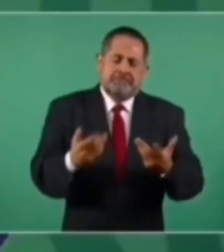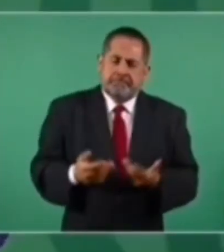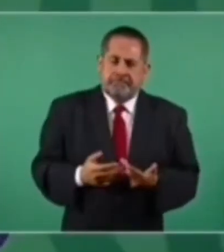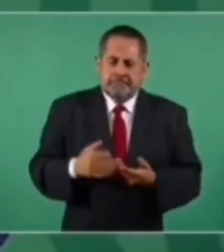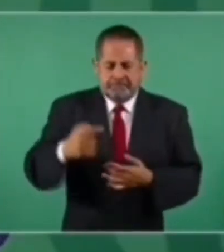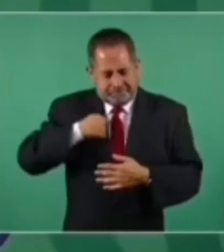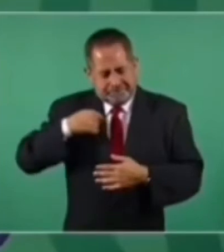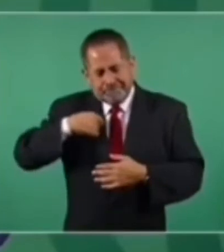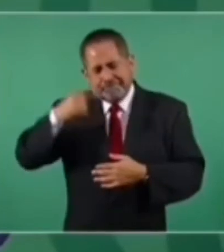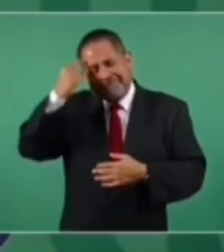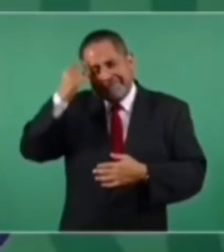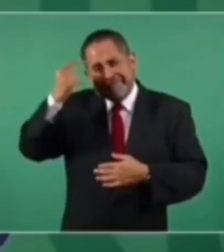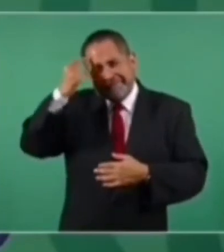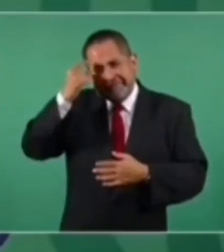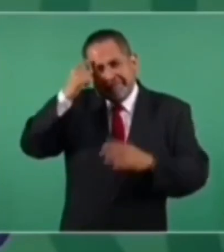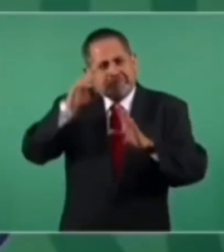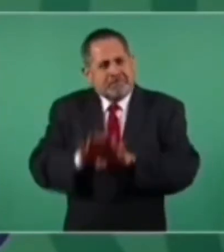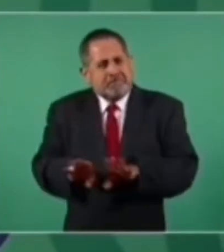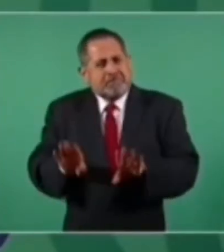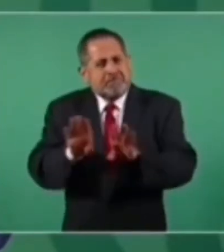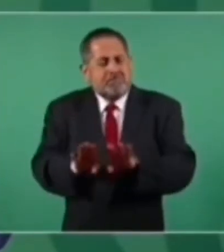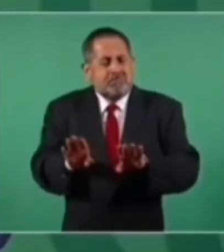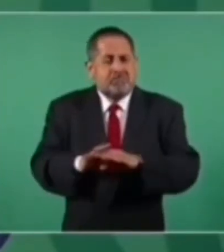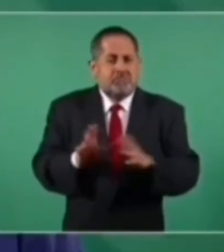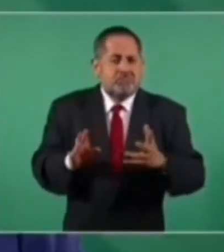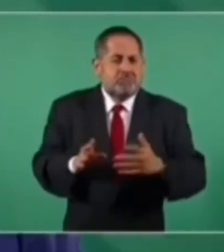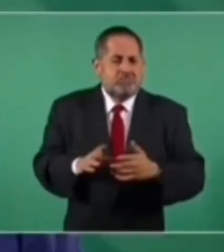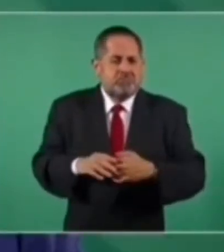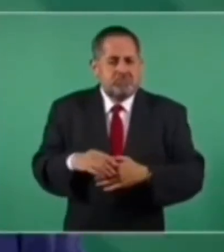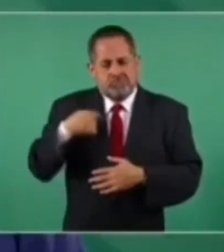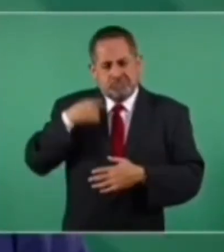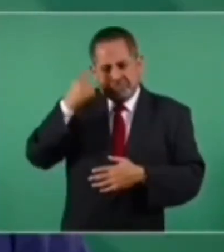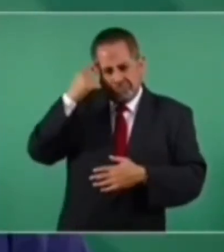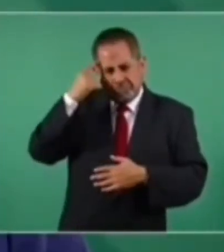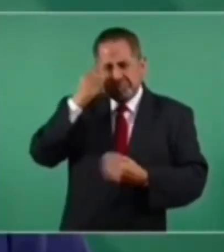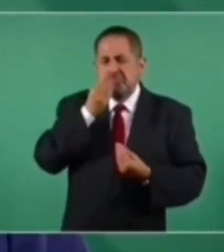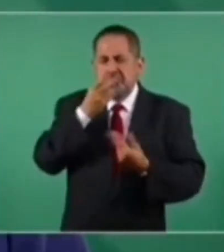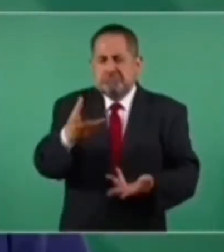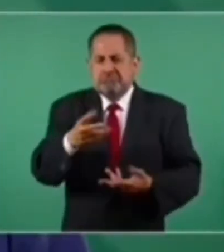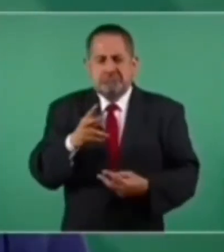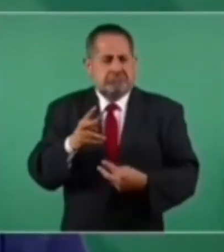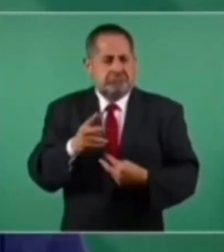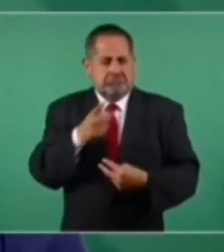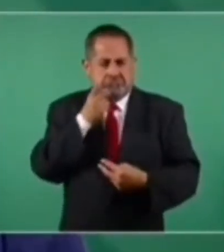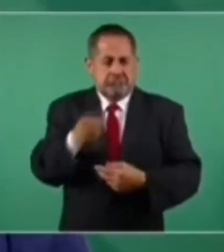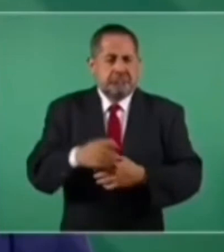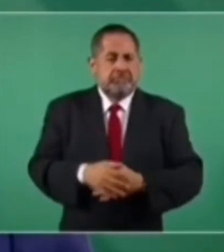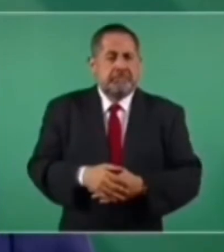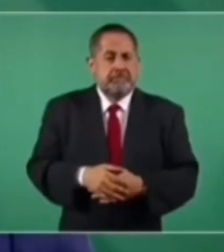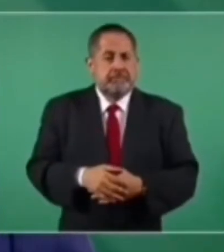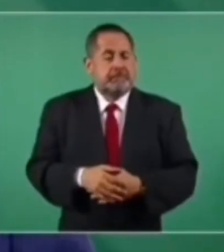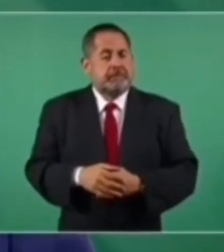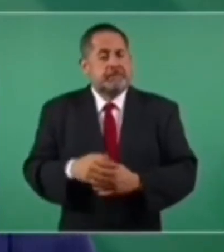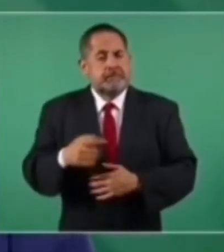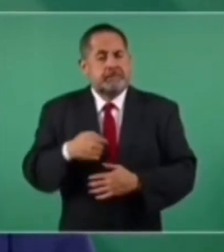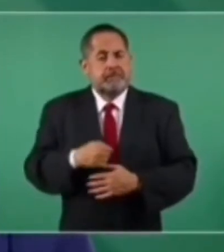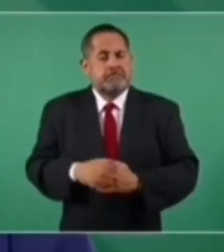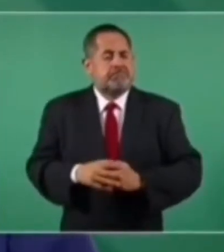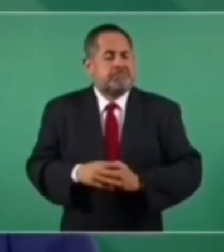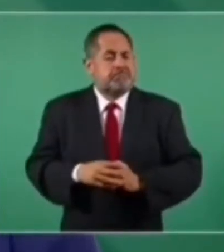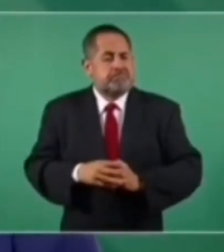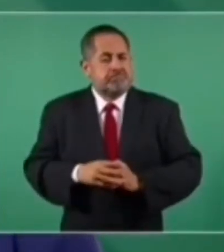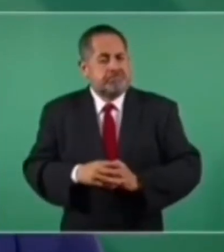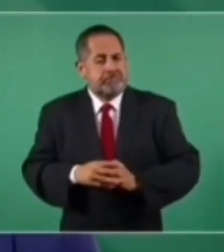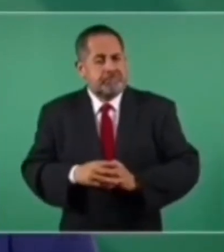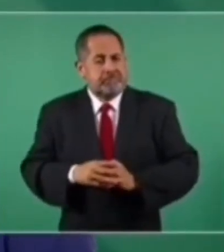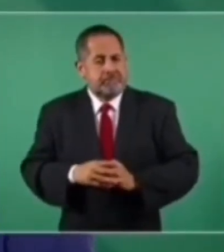he estado pensando, y como siempre digo lo que pienso, estoy viendo la